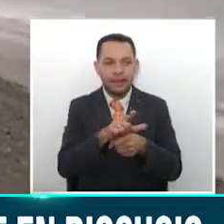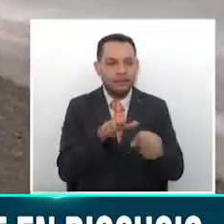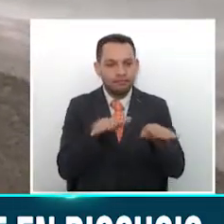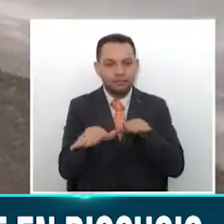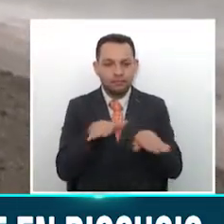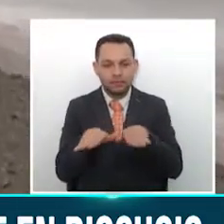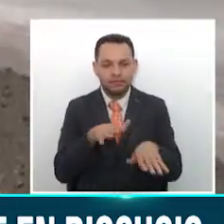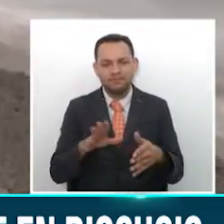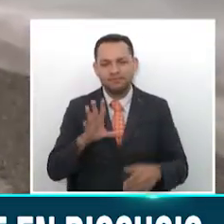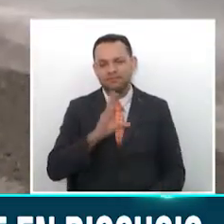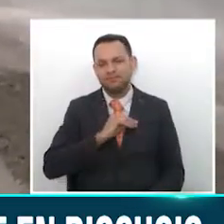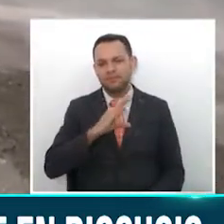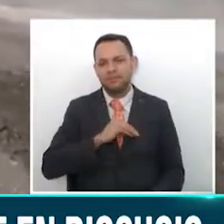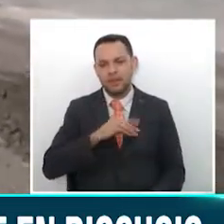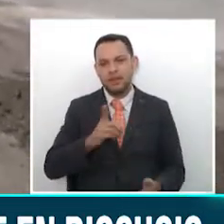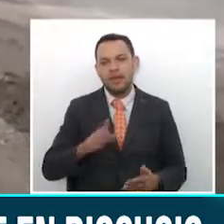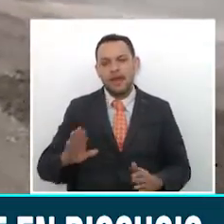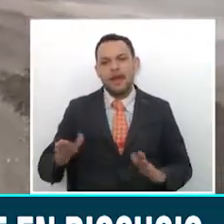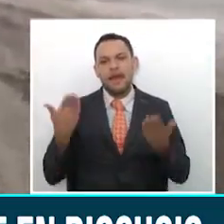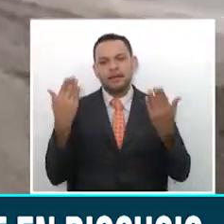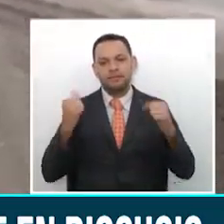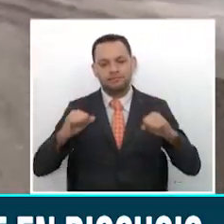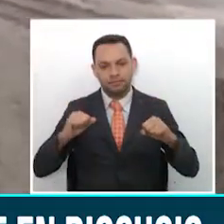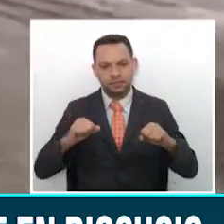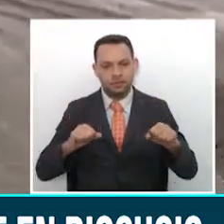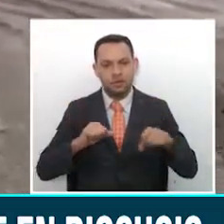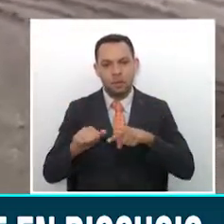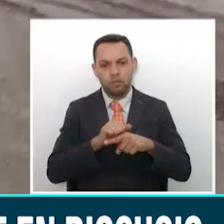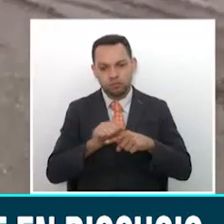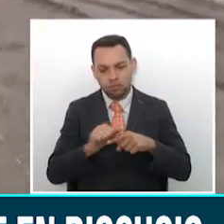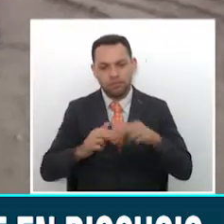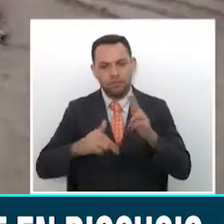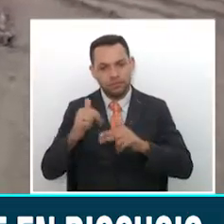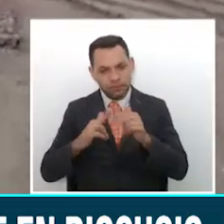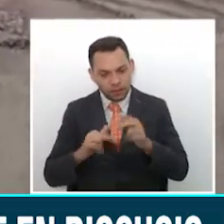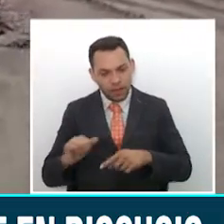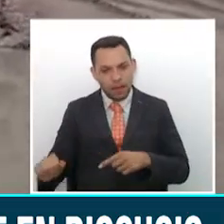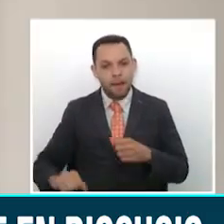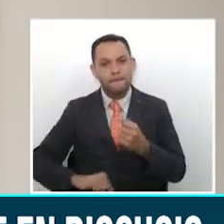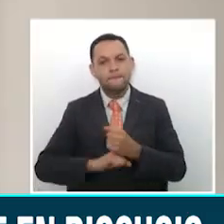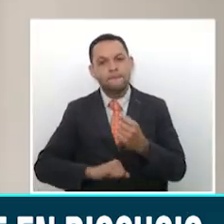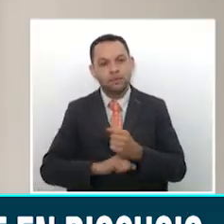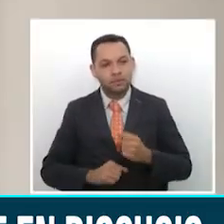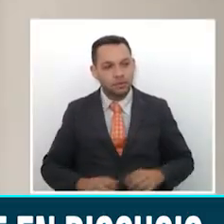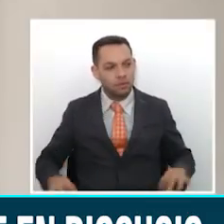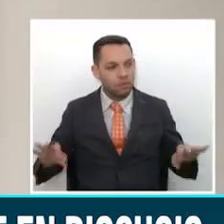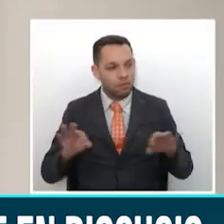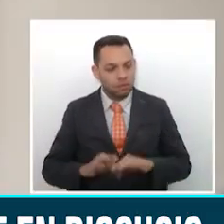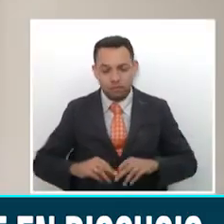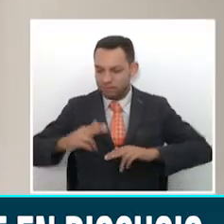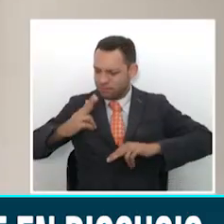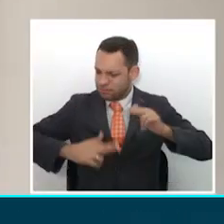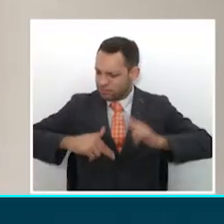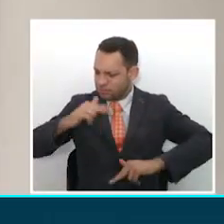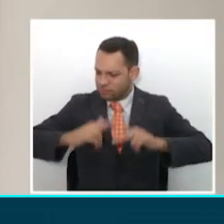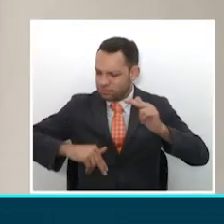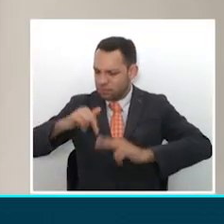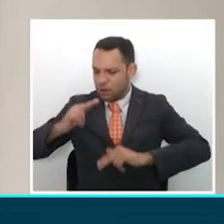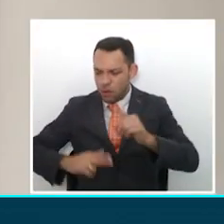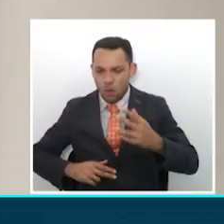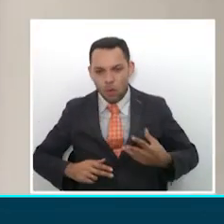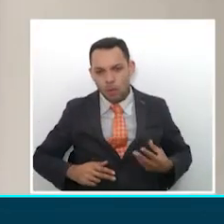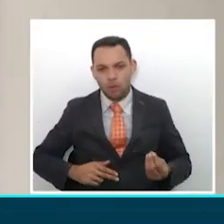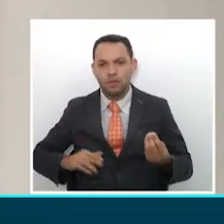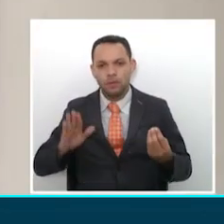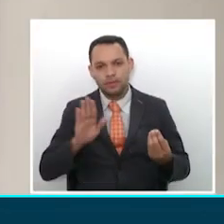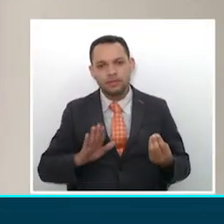estas reactivaciones de obras. La reactivación de los procesos de ejecución de obras para escenarios deportivos en el departamento